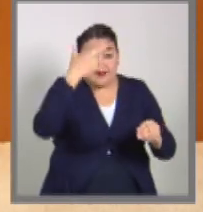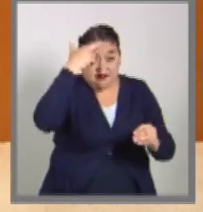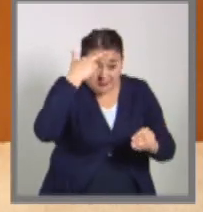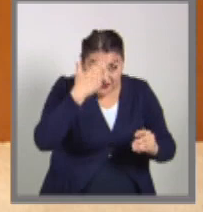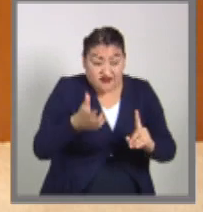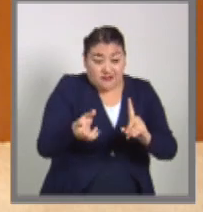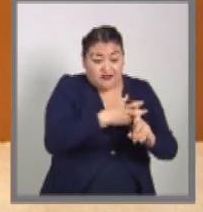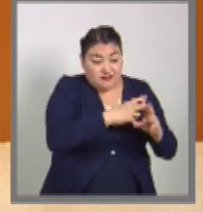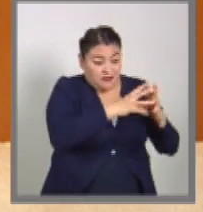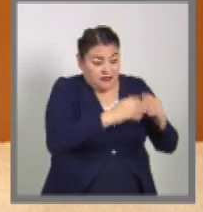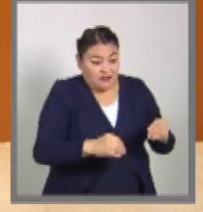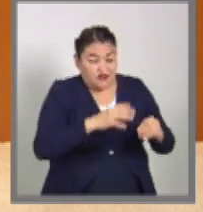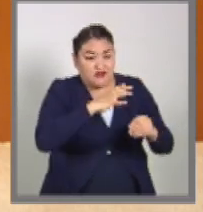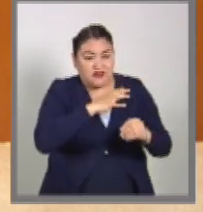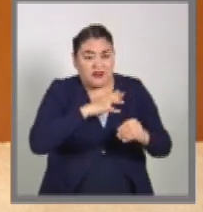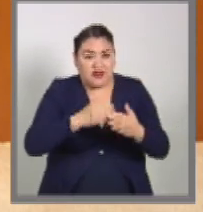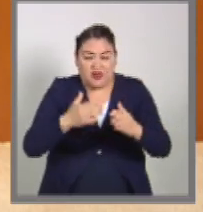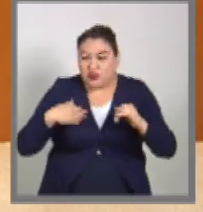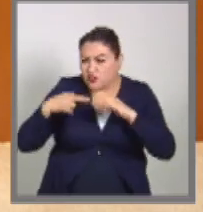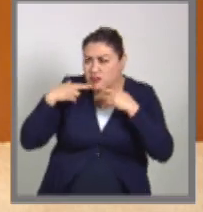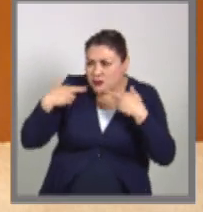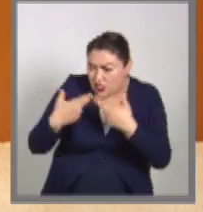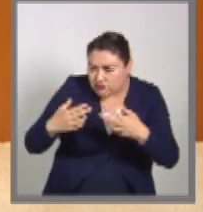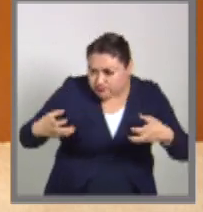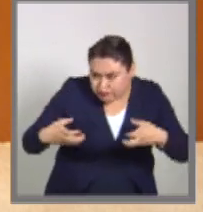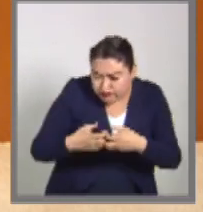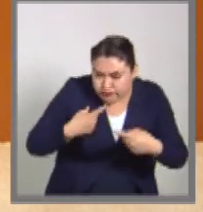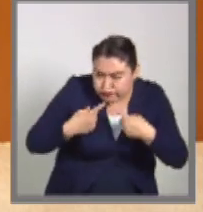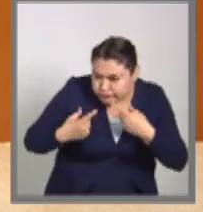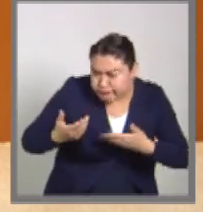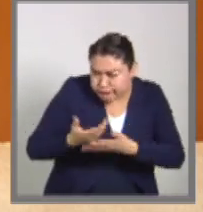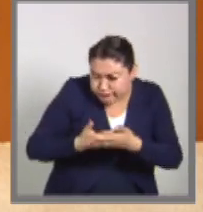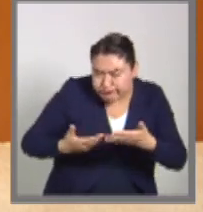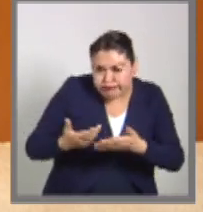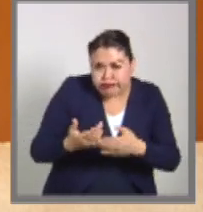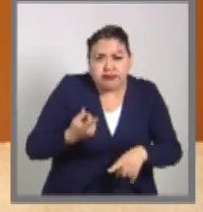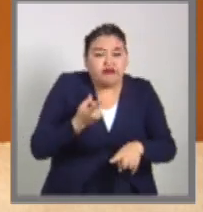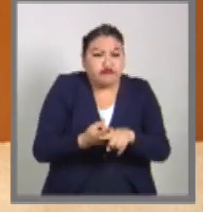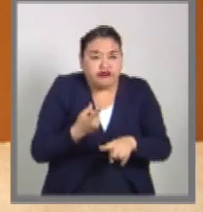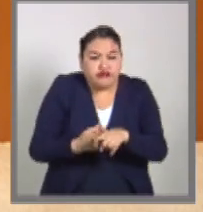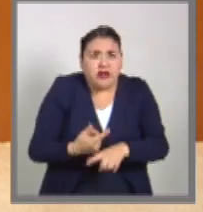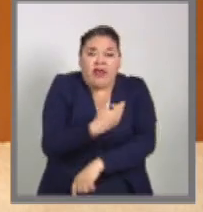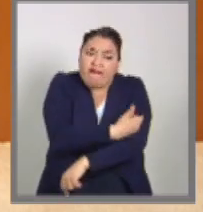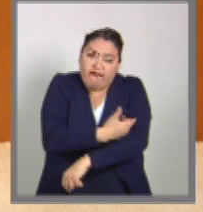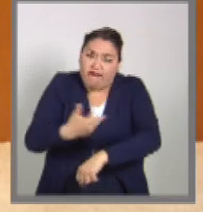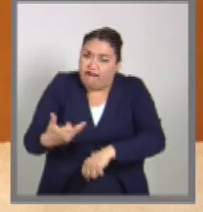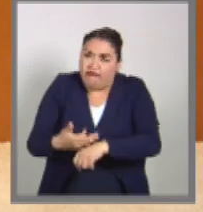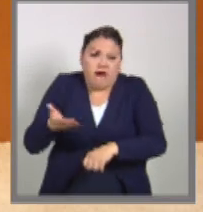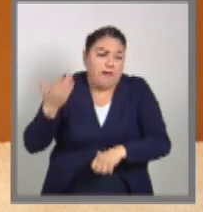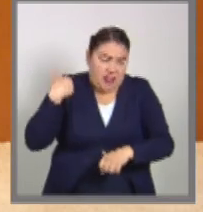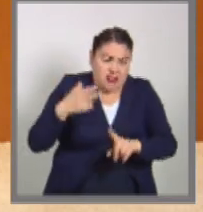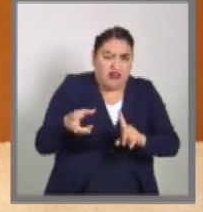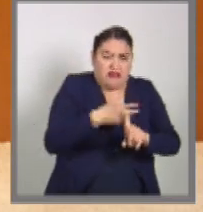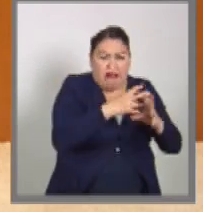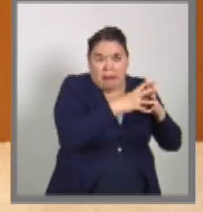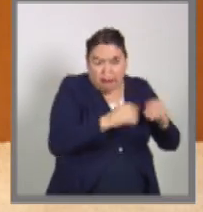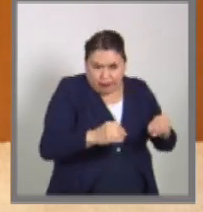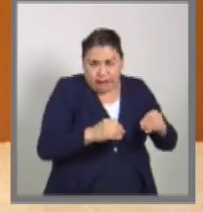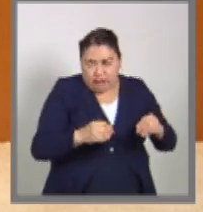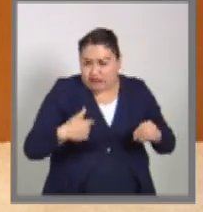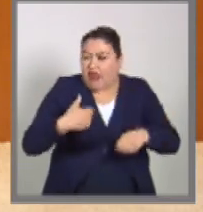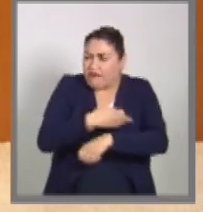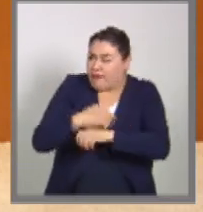una reunión de trabajo técnico con los y las familiares de las personas desaparecidas.